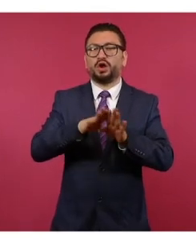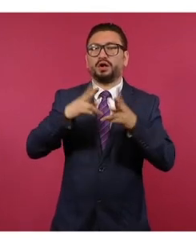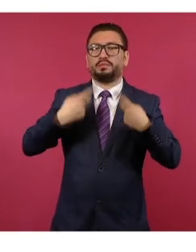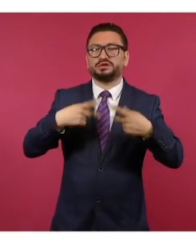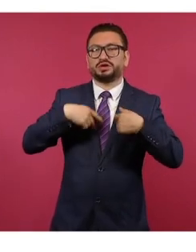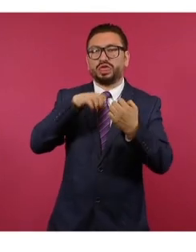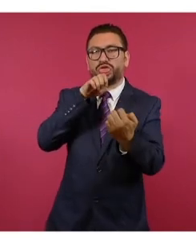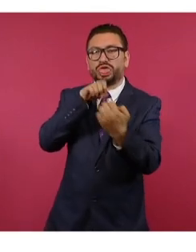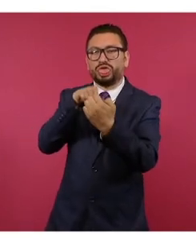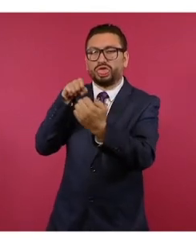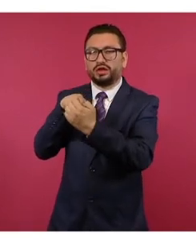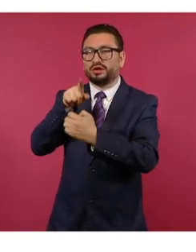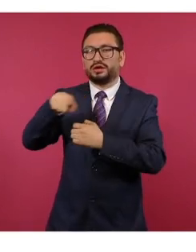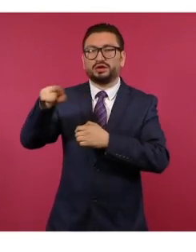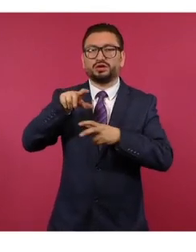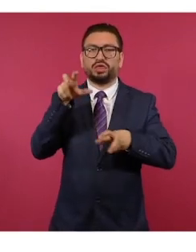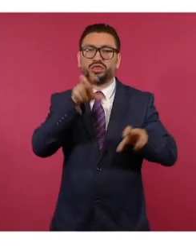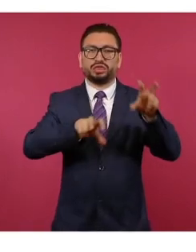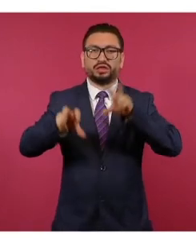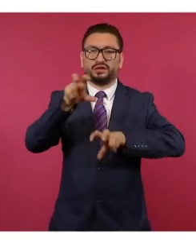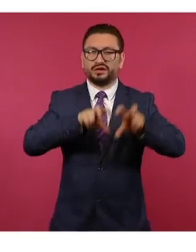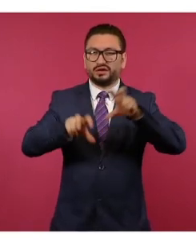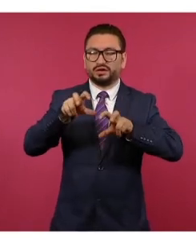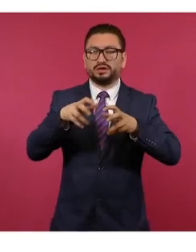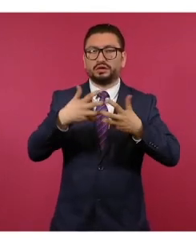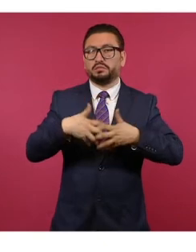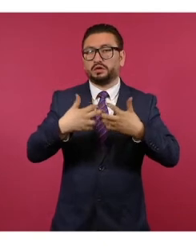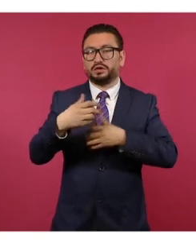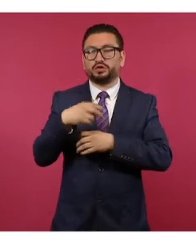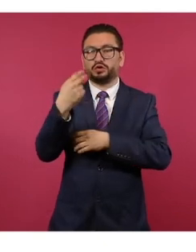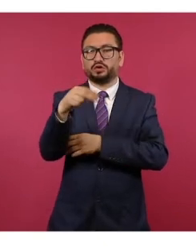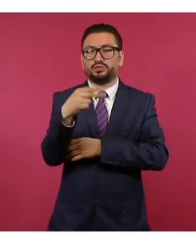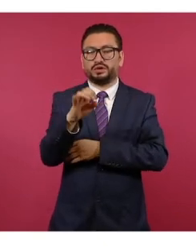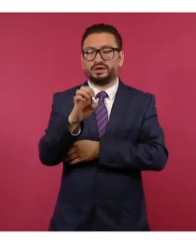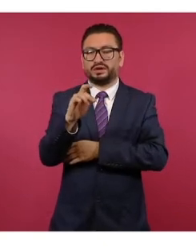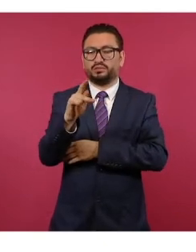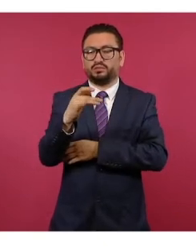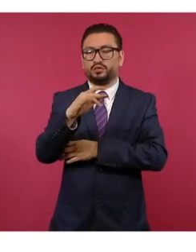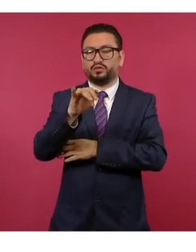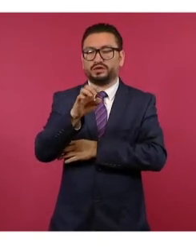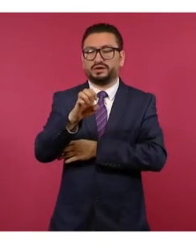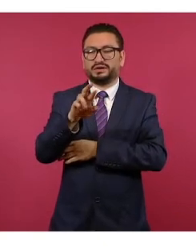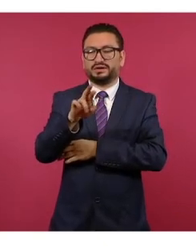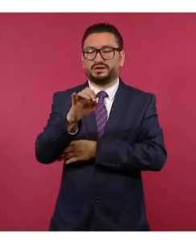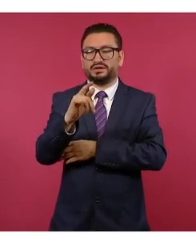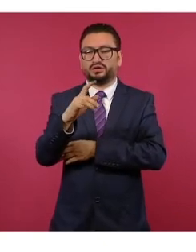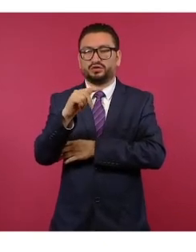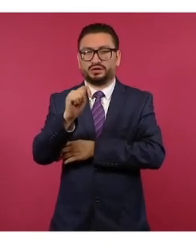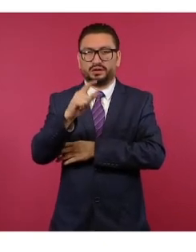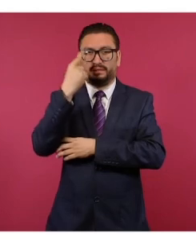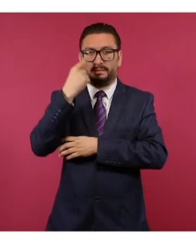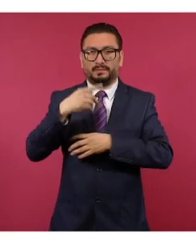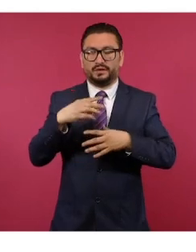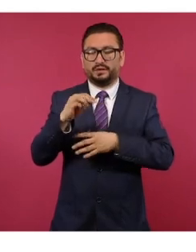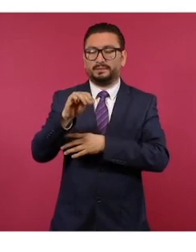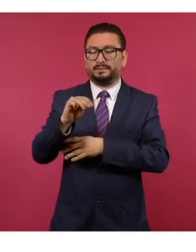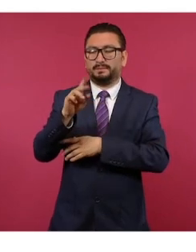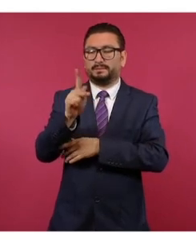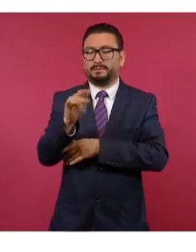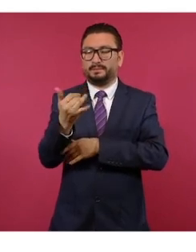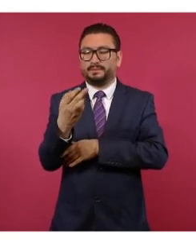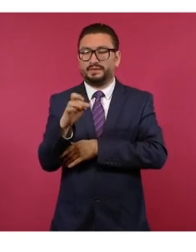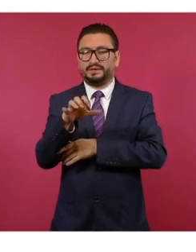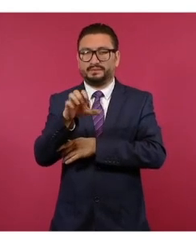las víctimas para que invirtieran sus ahorros en una financiera de nombre Empuje Regional a Micro y Mediana Empresa Sociedad